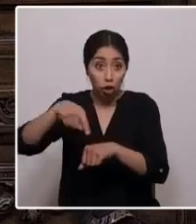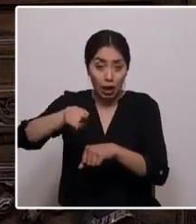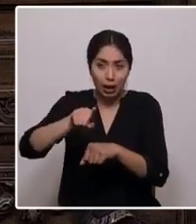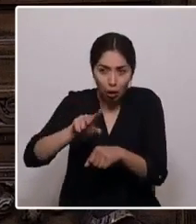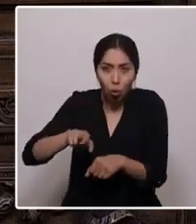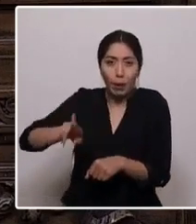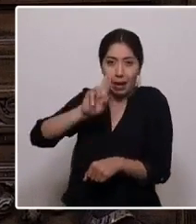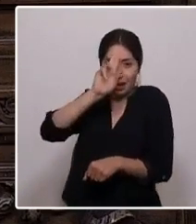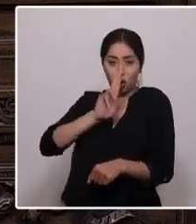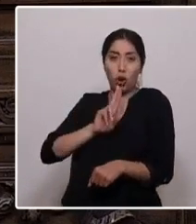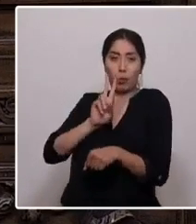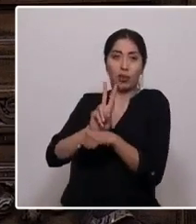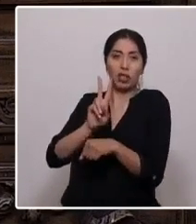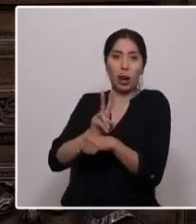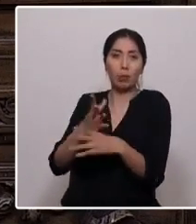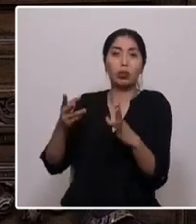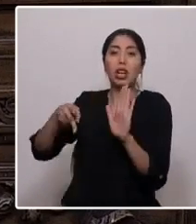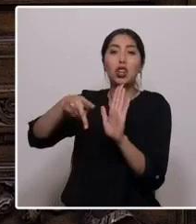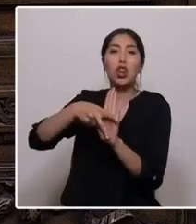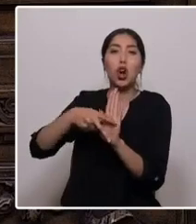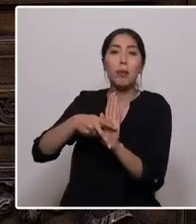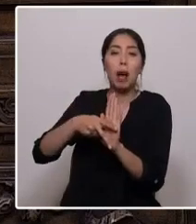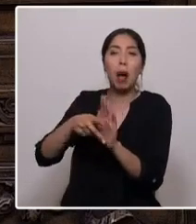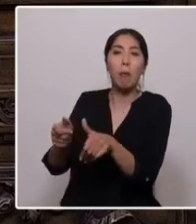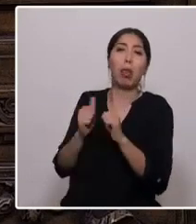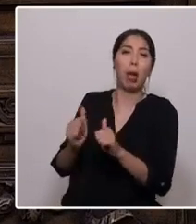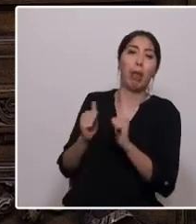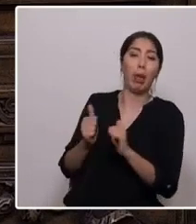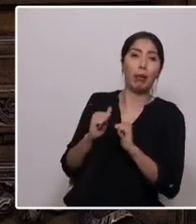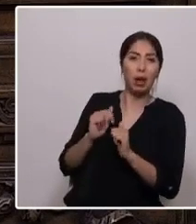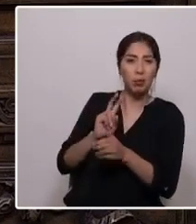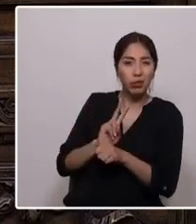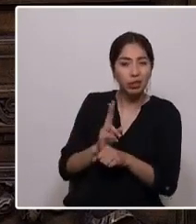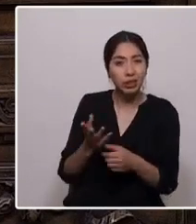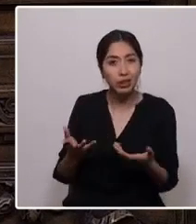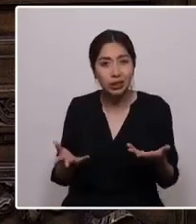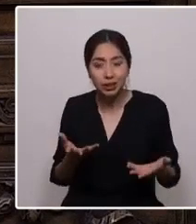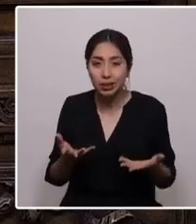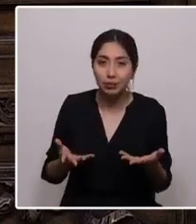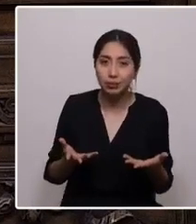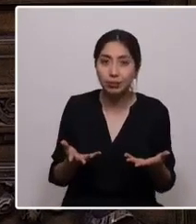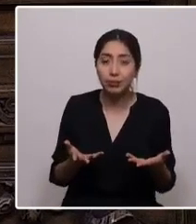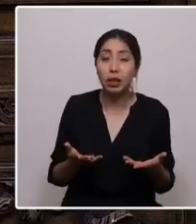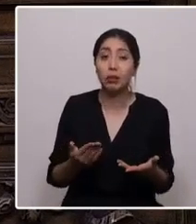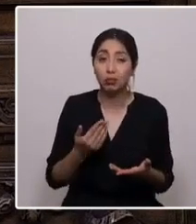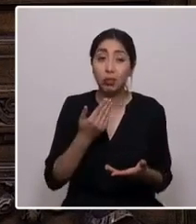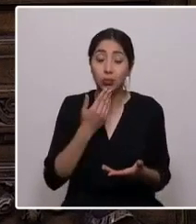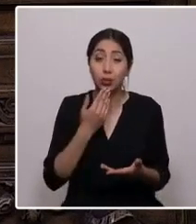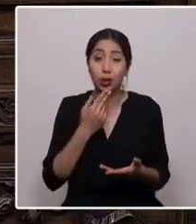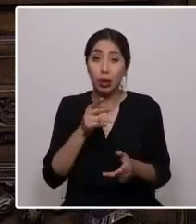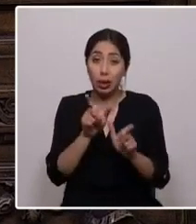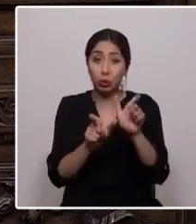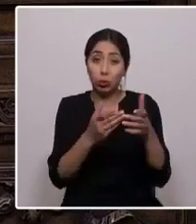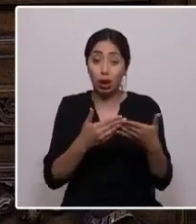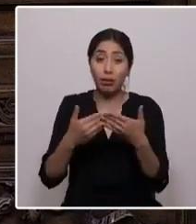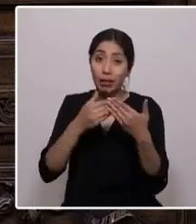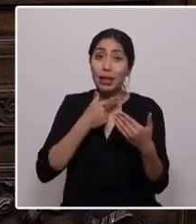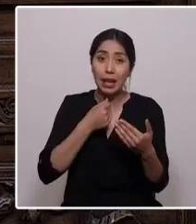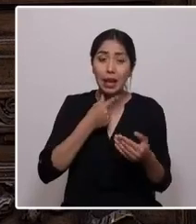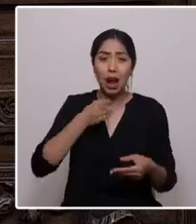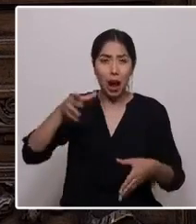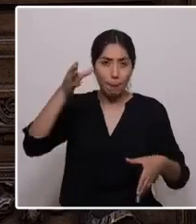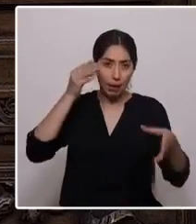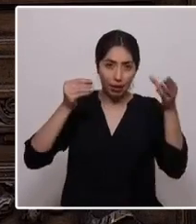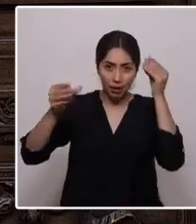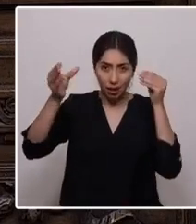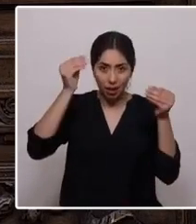aplastado por normativas ciegas y sordas ante el clamor de sus estudiantes que quieren aprender pero que terminarán convencidos que